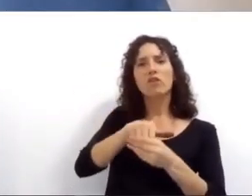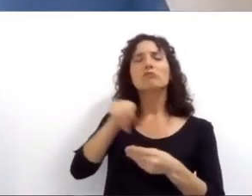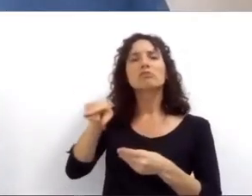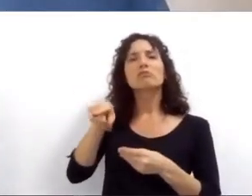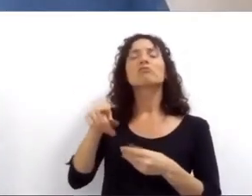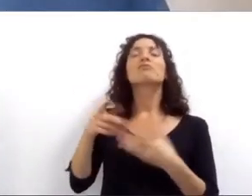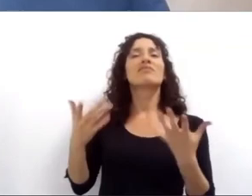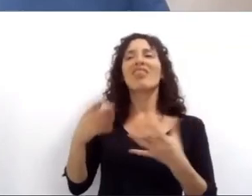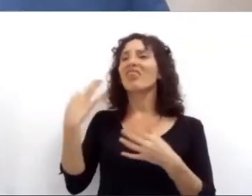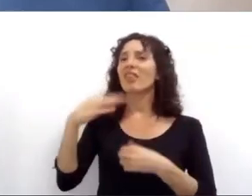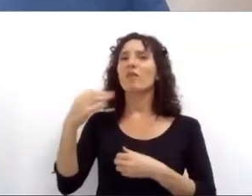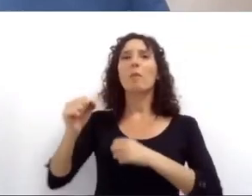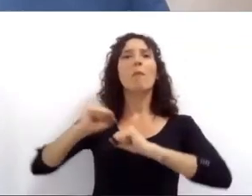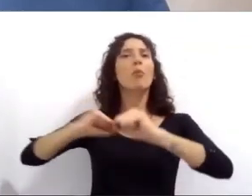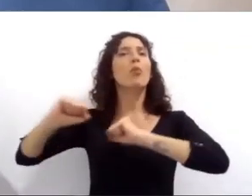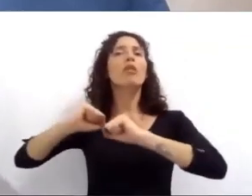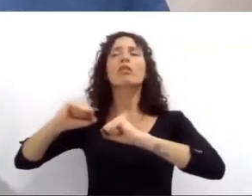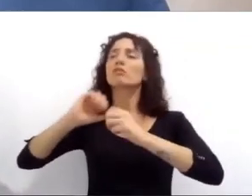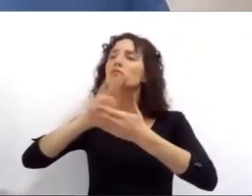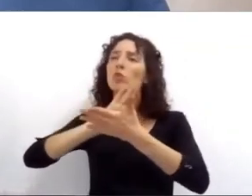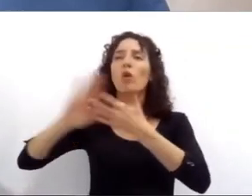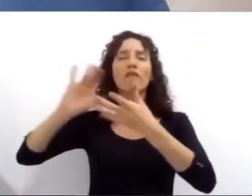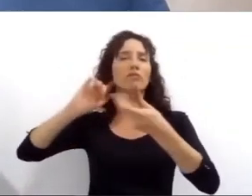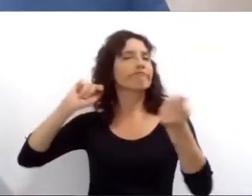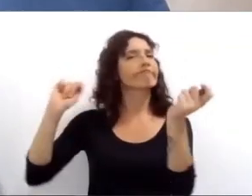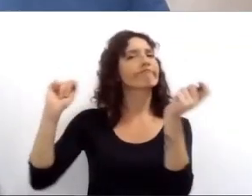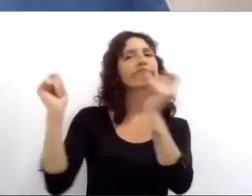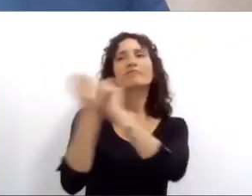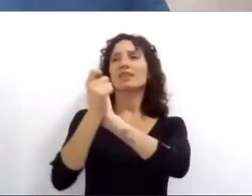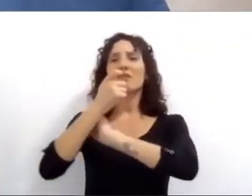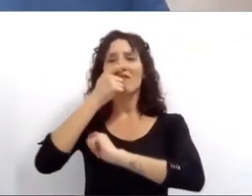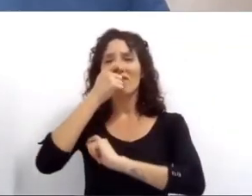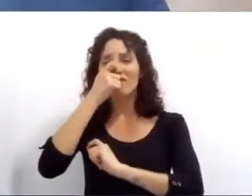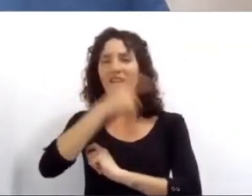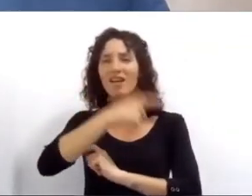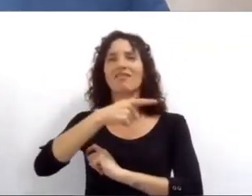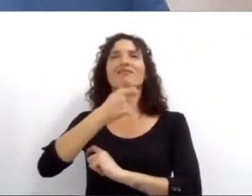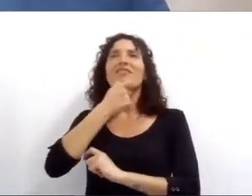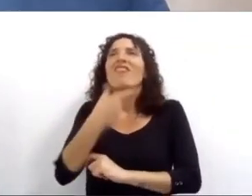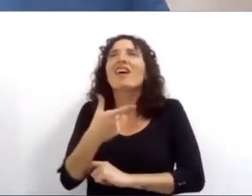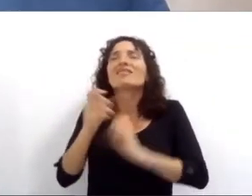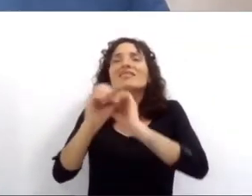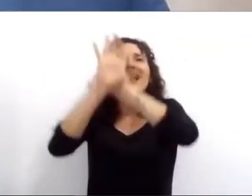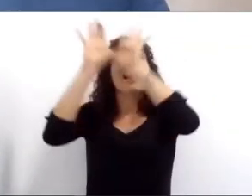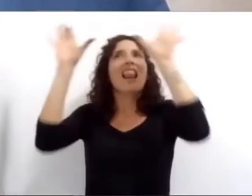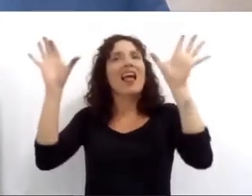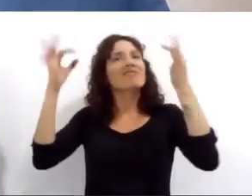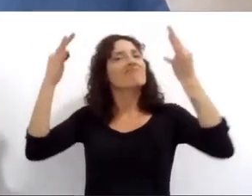política nueva más cercana más sencilla y sobre todo más austera